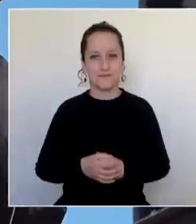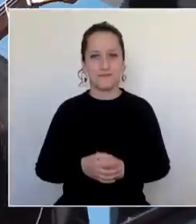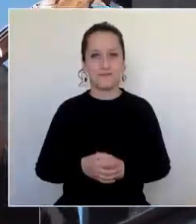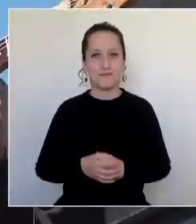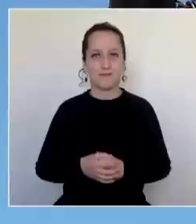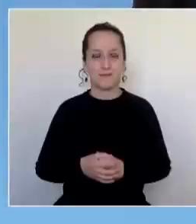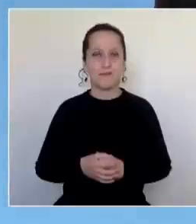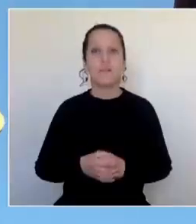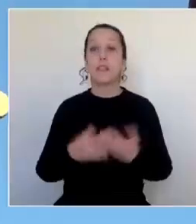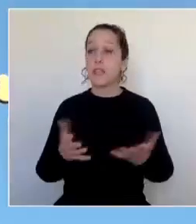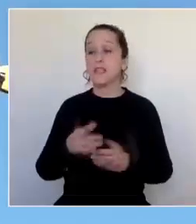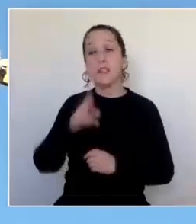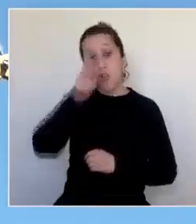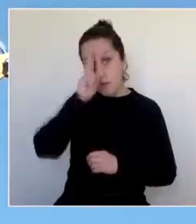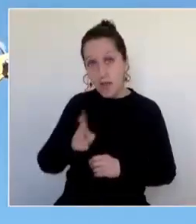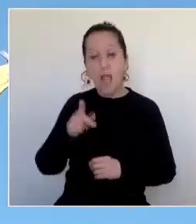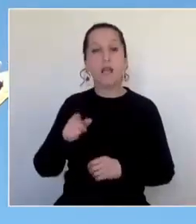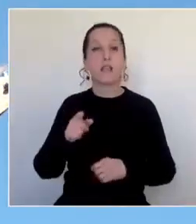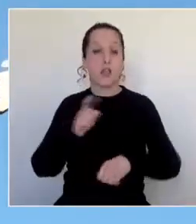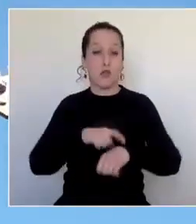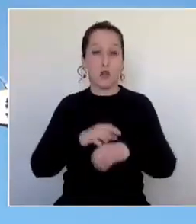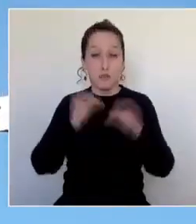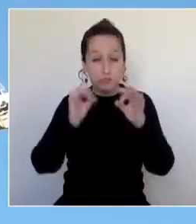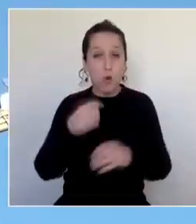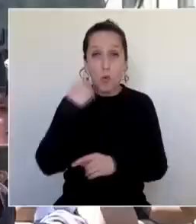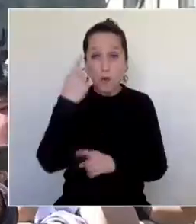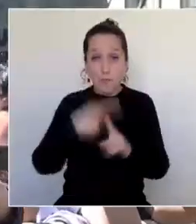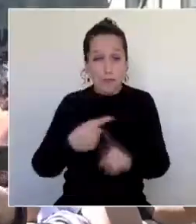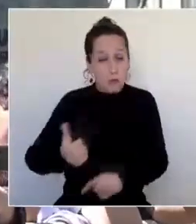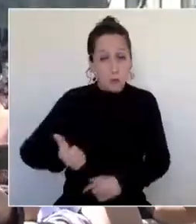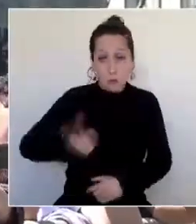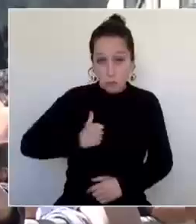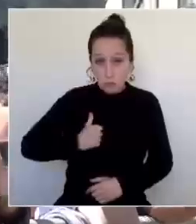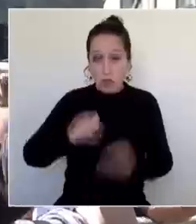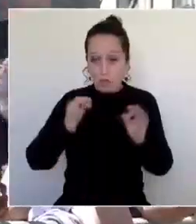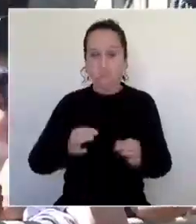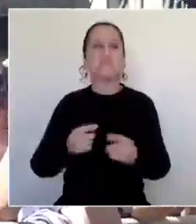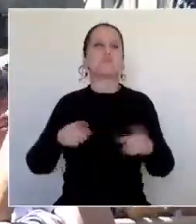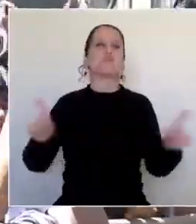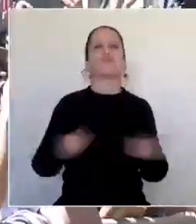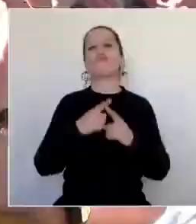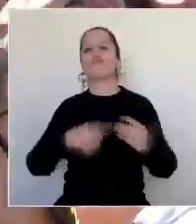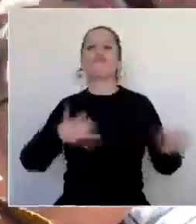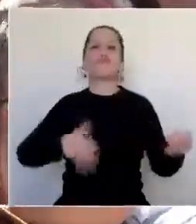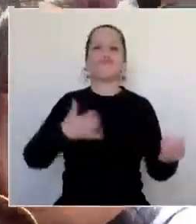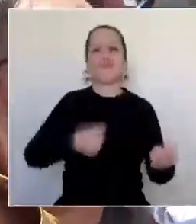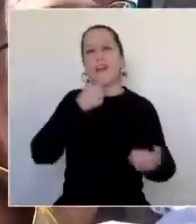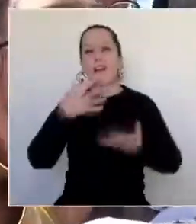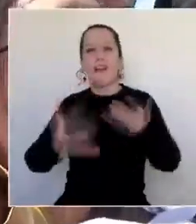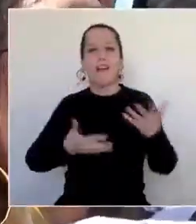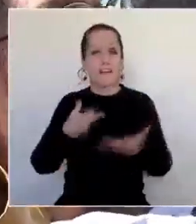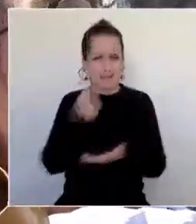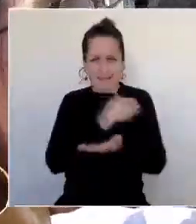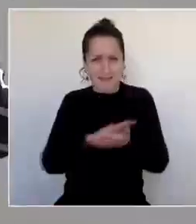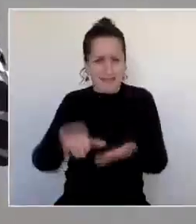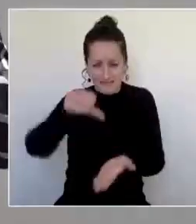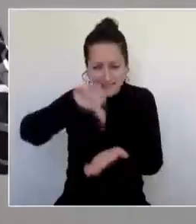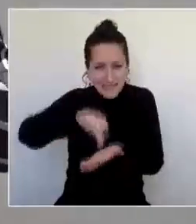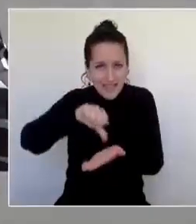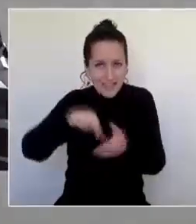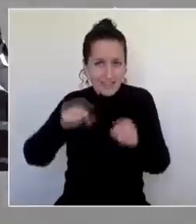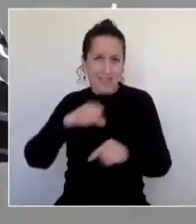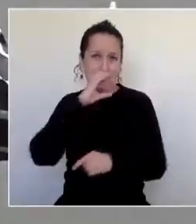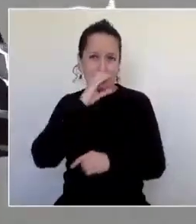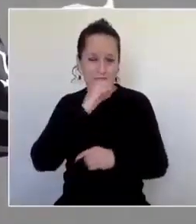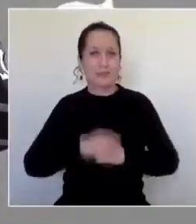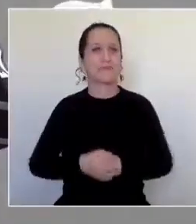Previo a este homenaje, a las 13.30 en punto, el grupo ofreció un concierto gratuito en pleno centro de la ciudad,